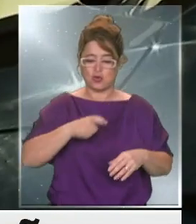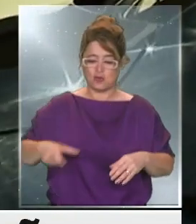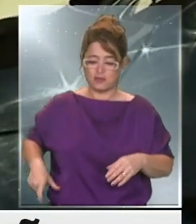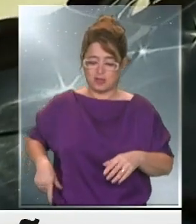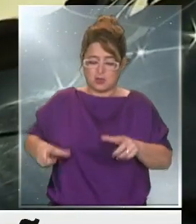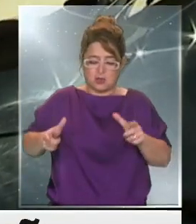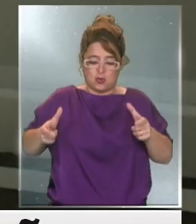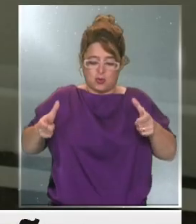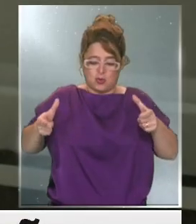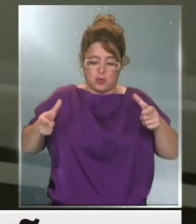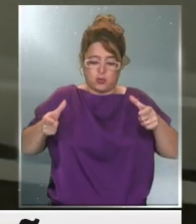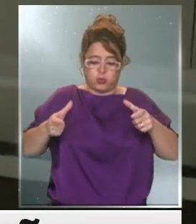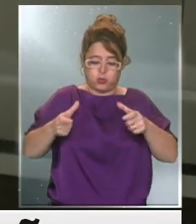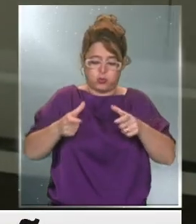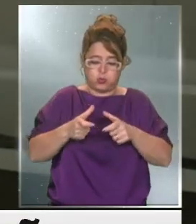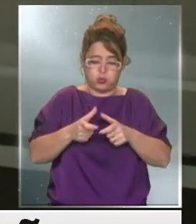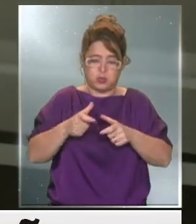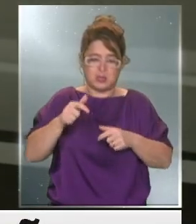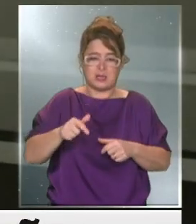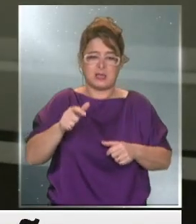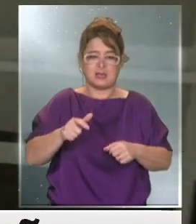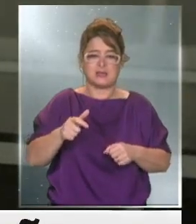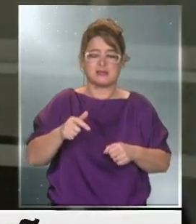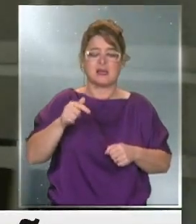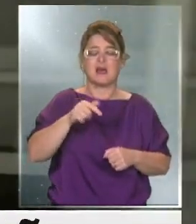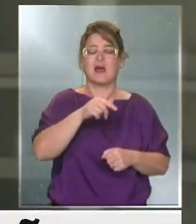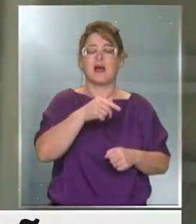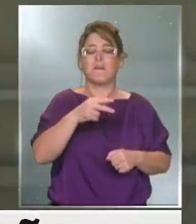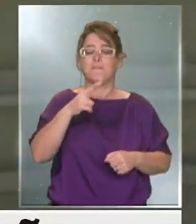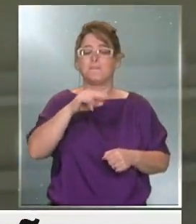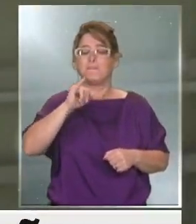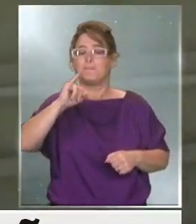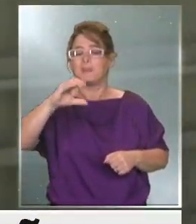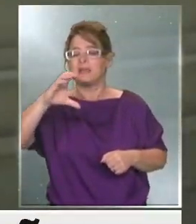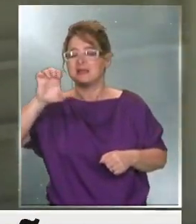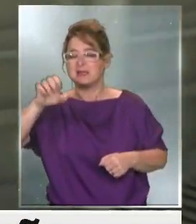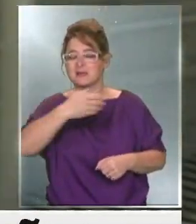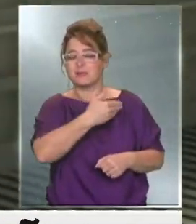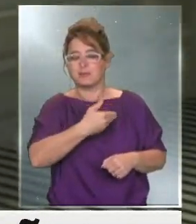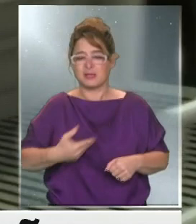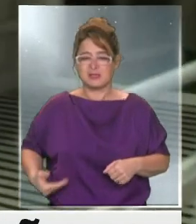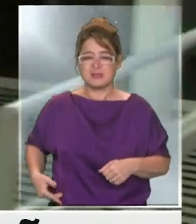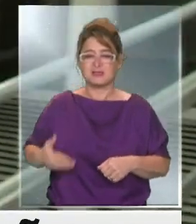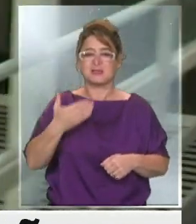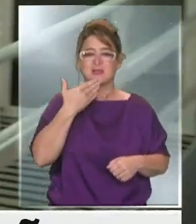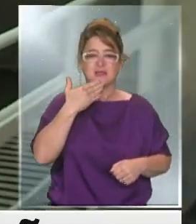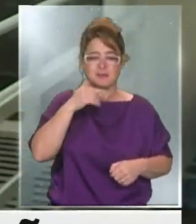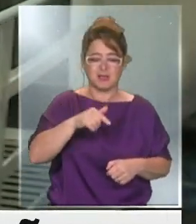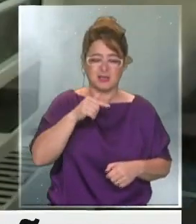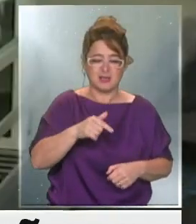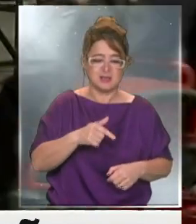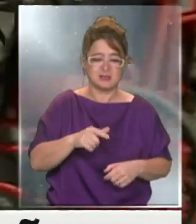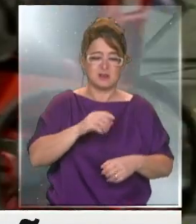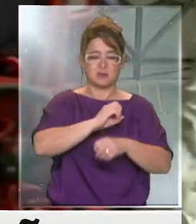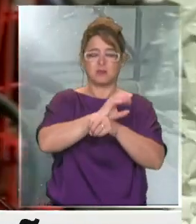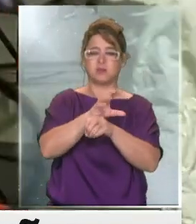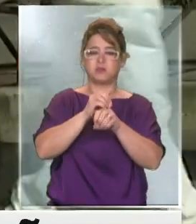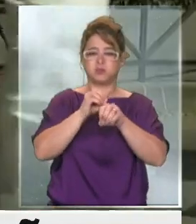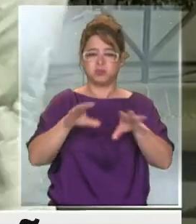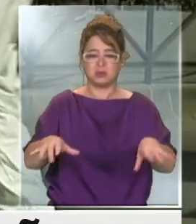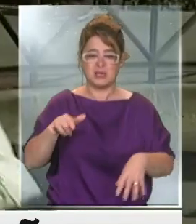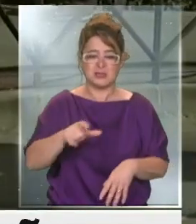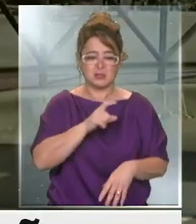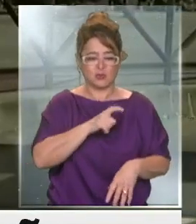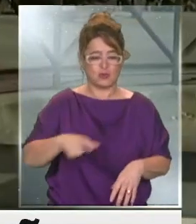cada vez más porque la vicepresidenta también está con coronavirus y se habla de que hay un trabajo de muy pocas personas finalmente en el gobierno.